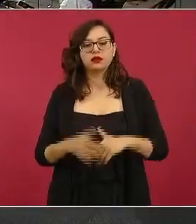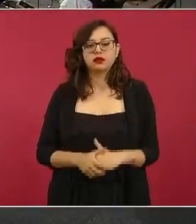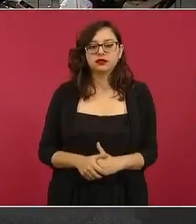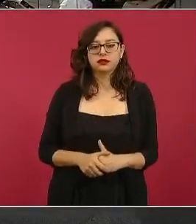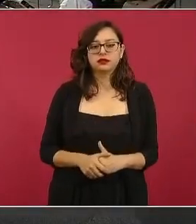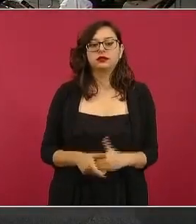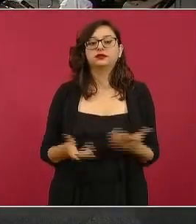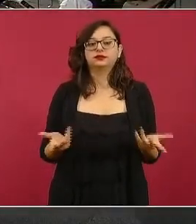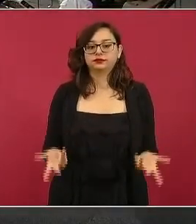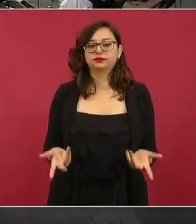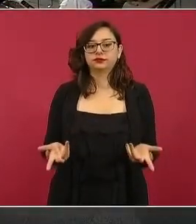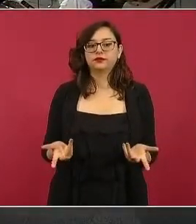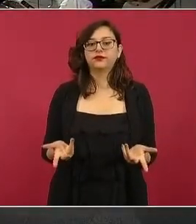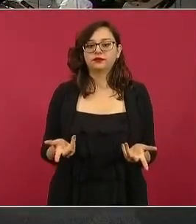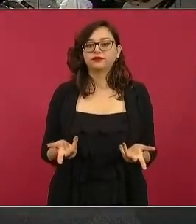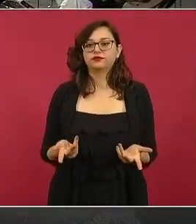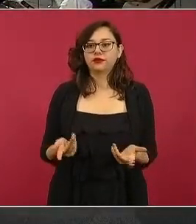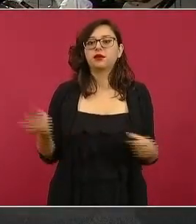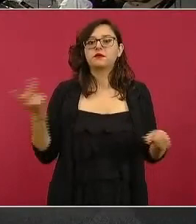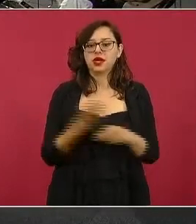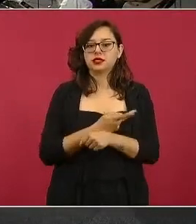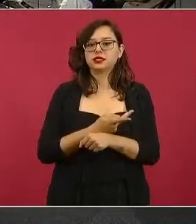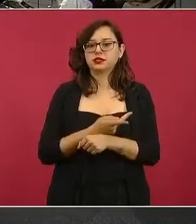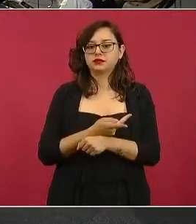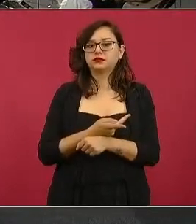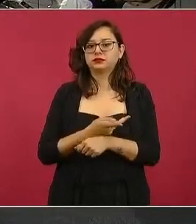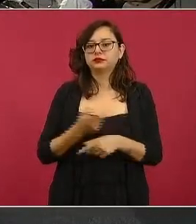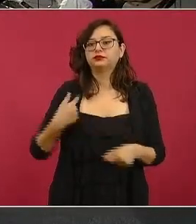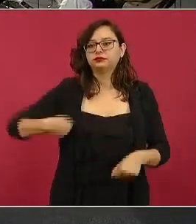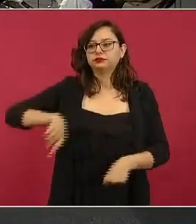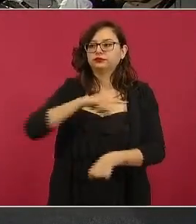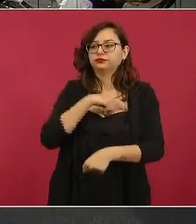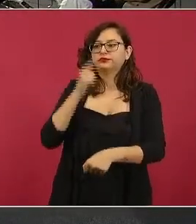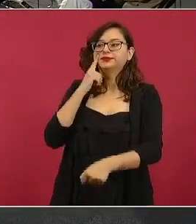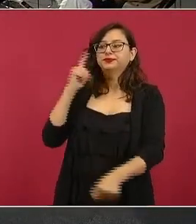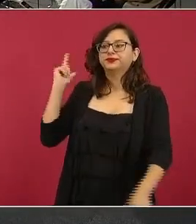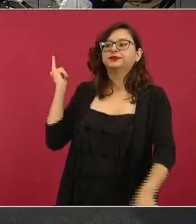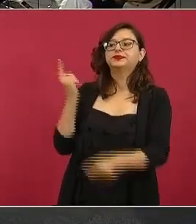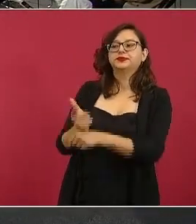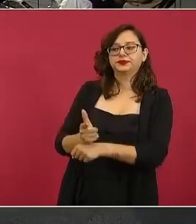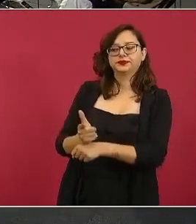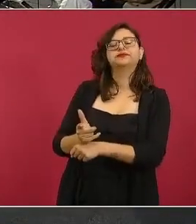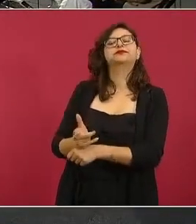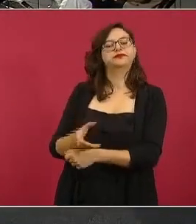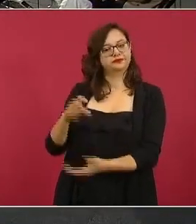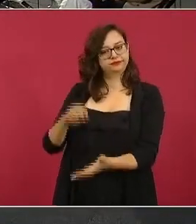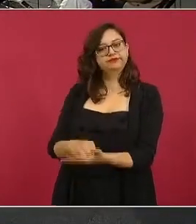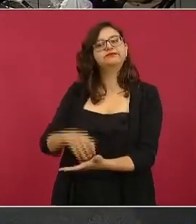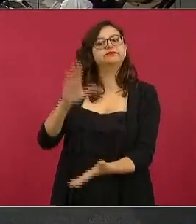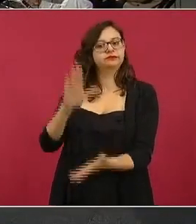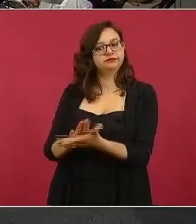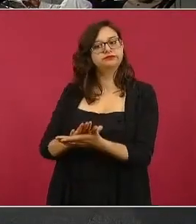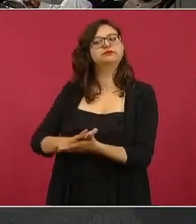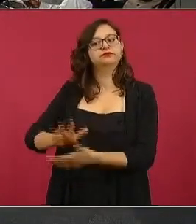y les dieron permiso los que ahora